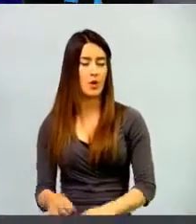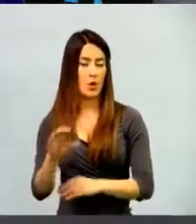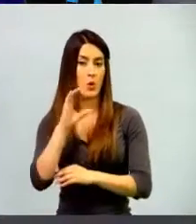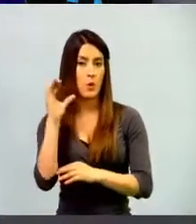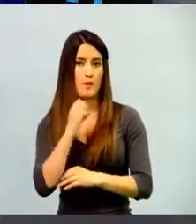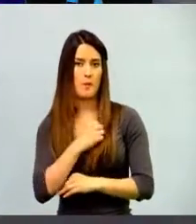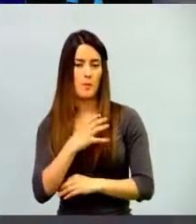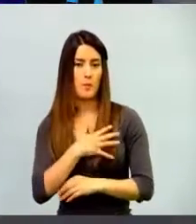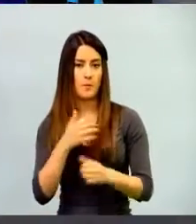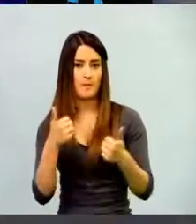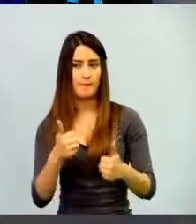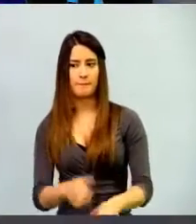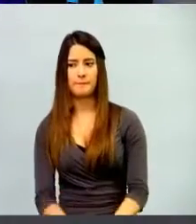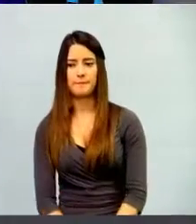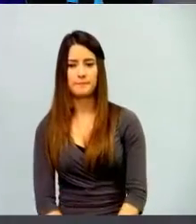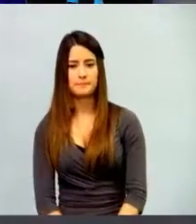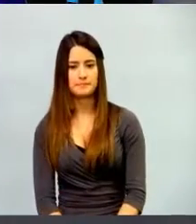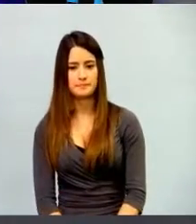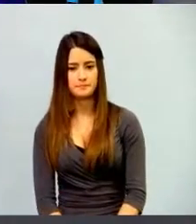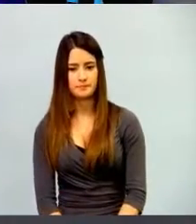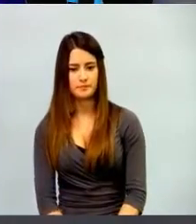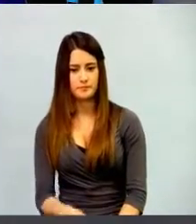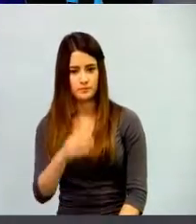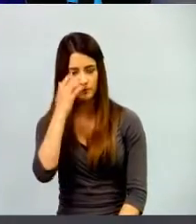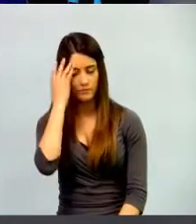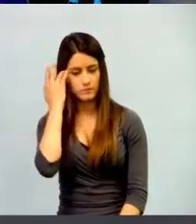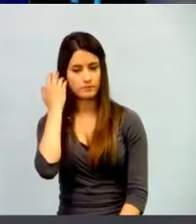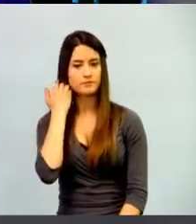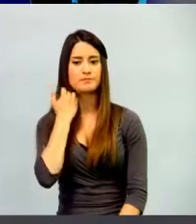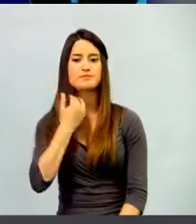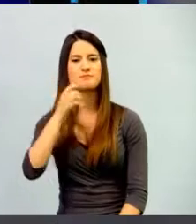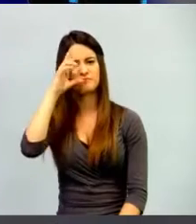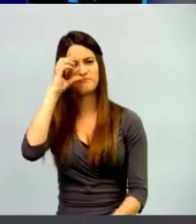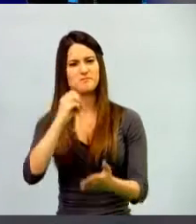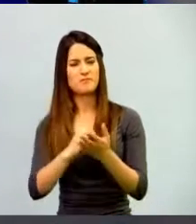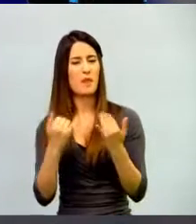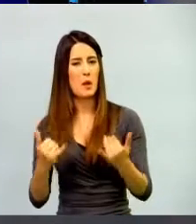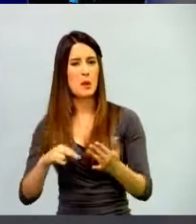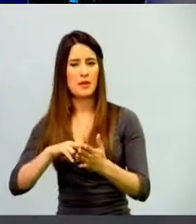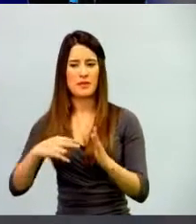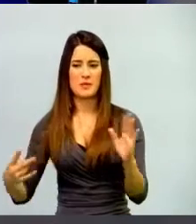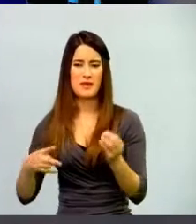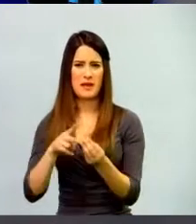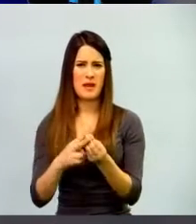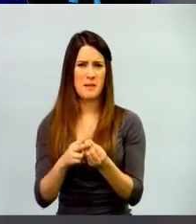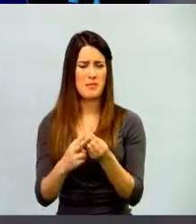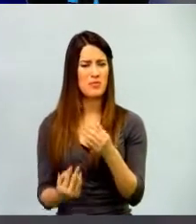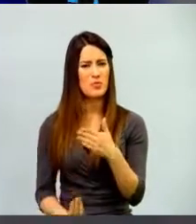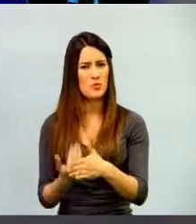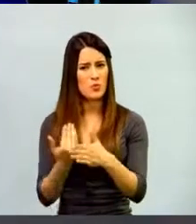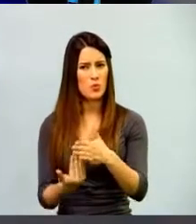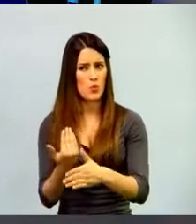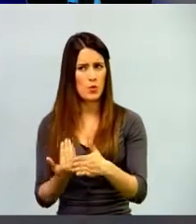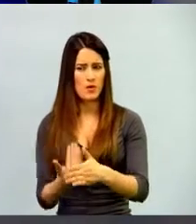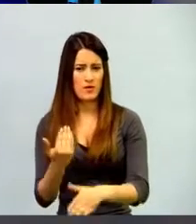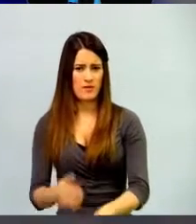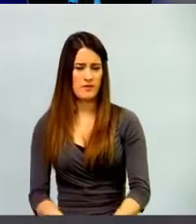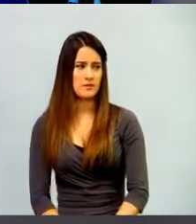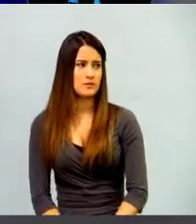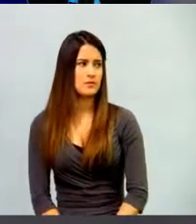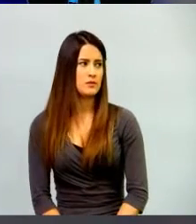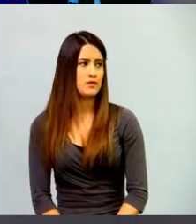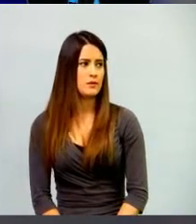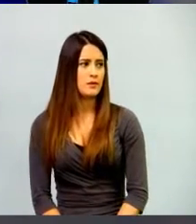Yo creo que ahorita hay nuevas herramientas tecnológicas que permiten que, si bien no llevar todos